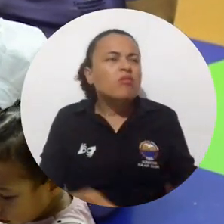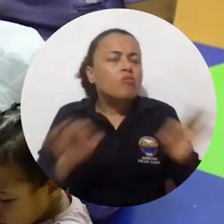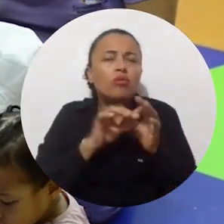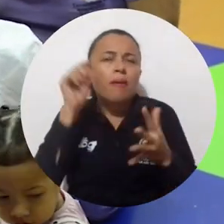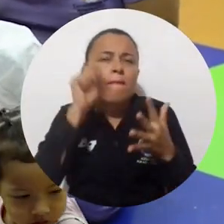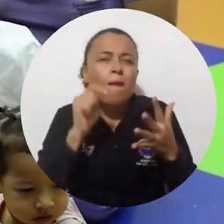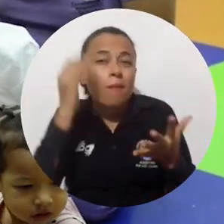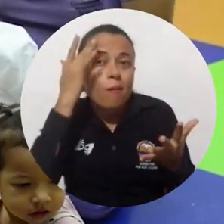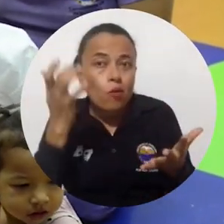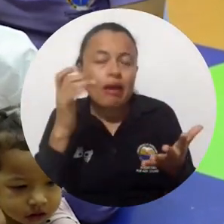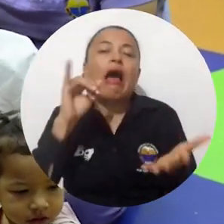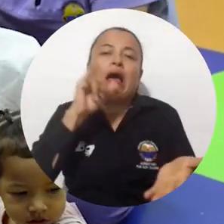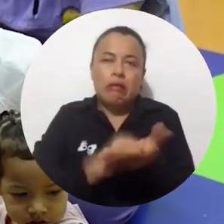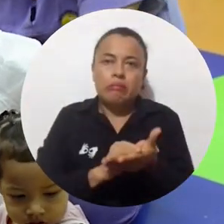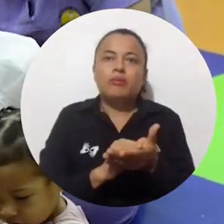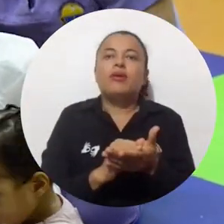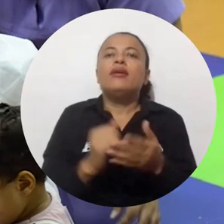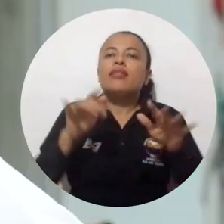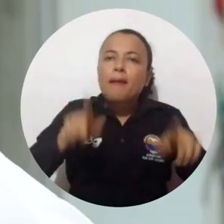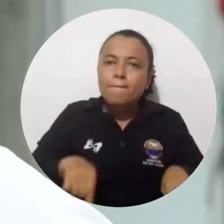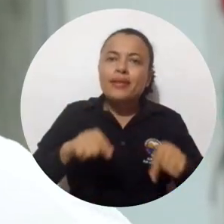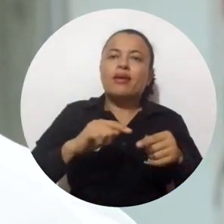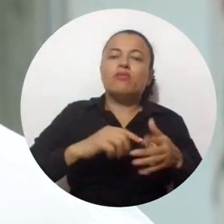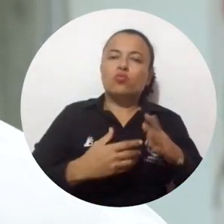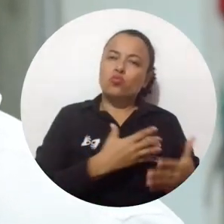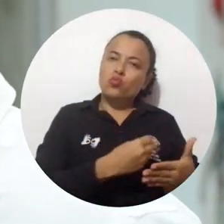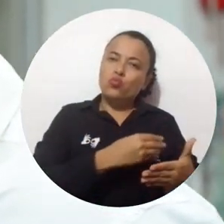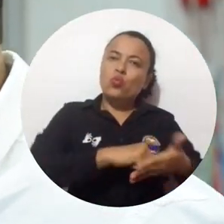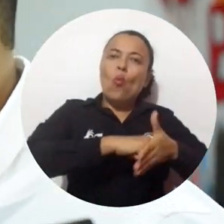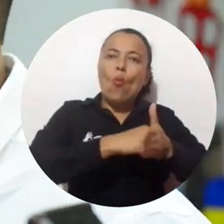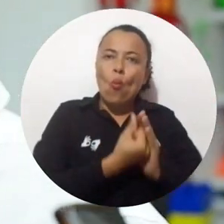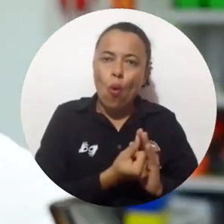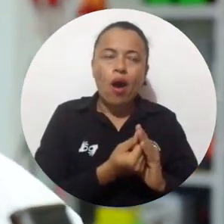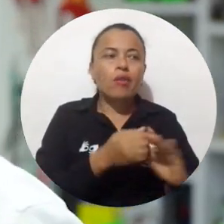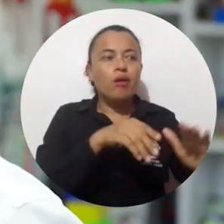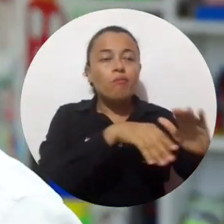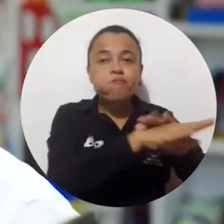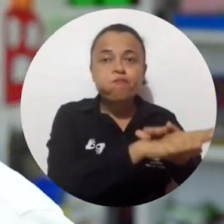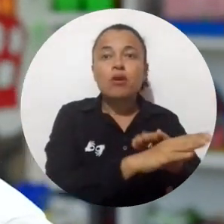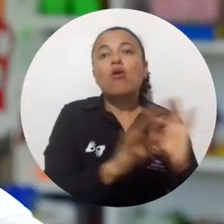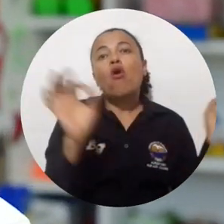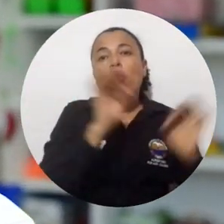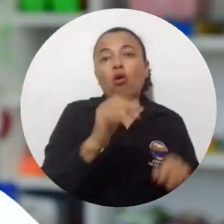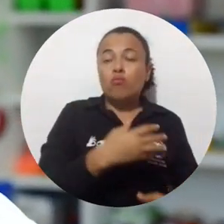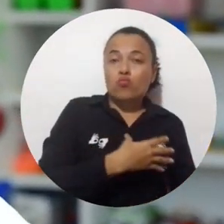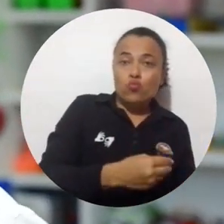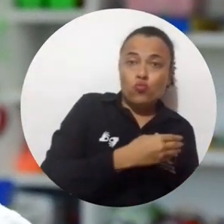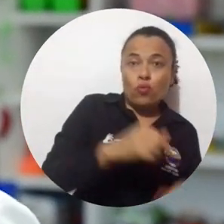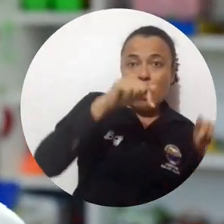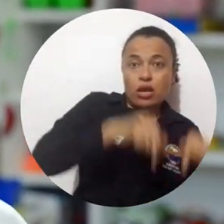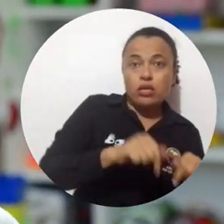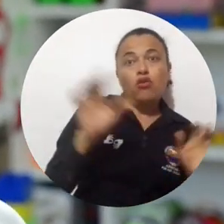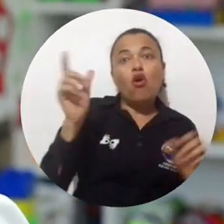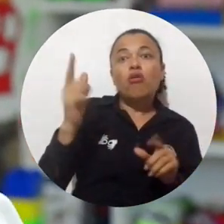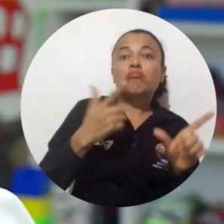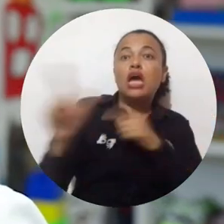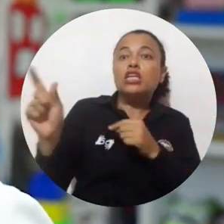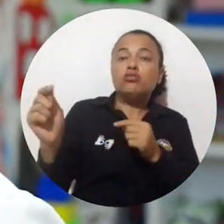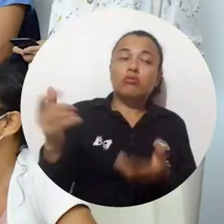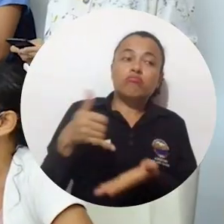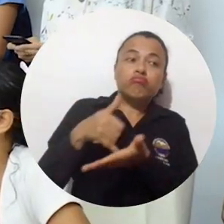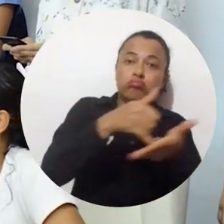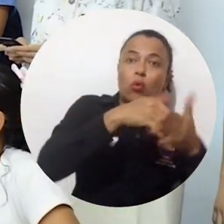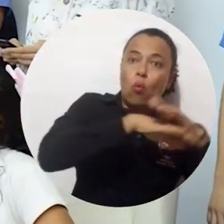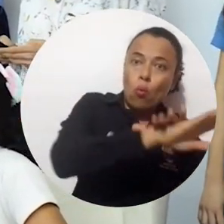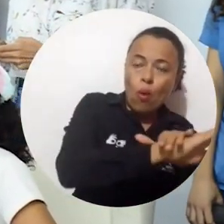lactancia materna, que son muchas las ciencias de lo establecido. Tiene espacios para almacenamiento también, para la refrigeración, la conservación, es decir, la mamá puede venir, dejar los